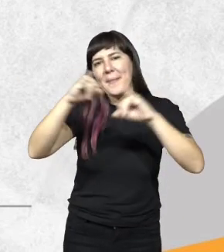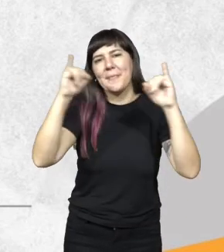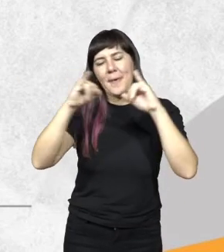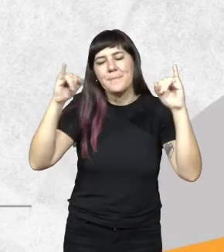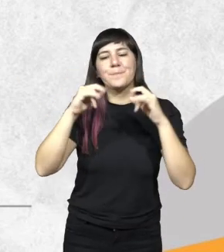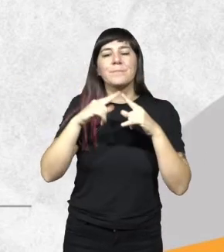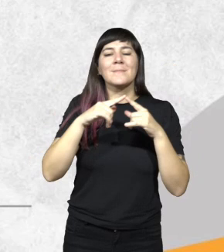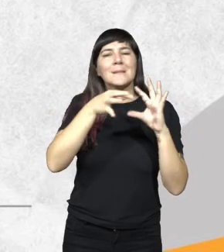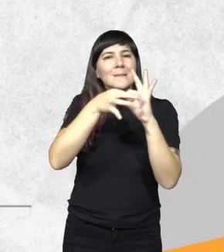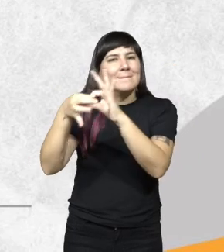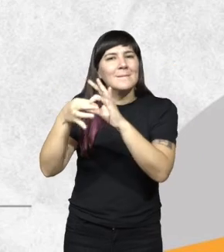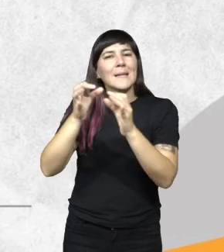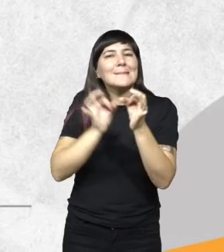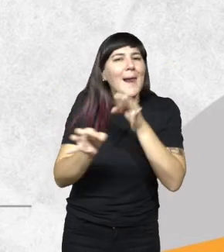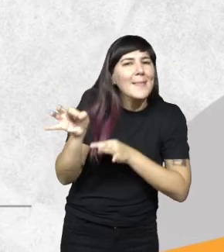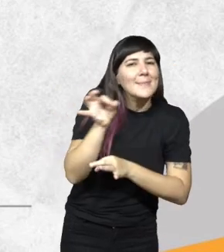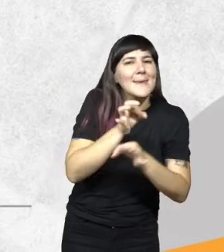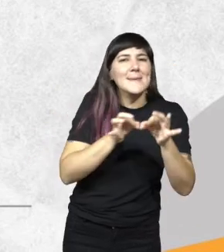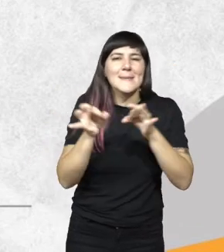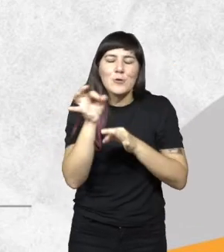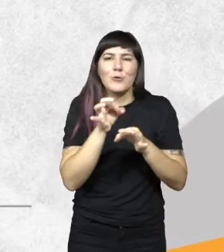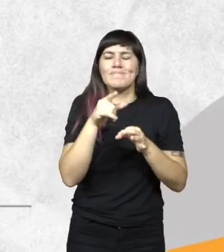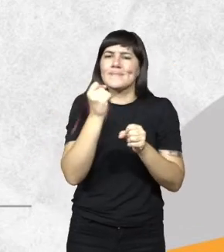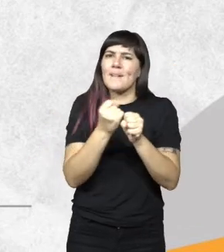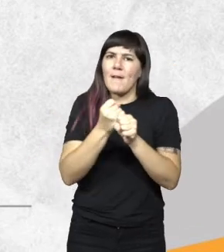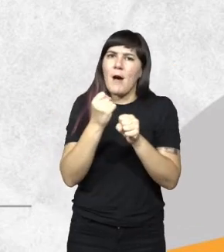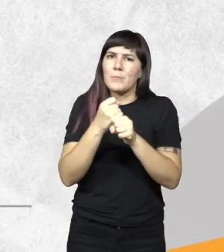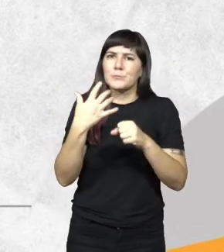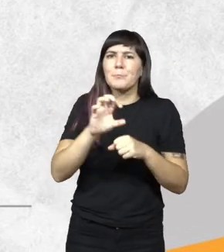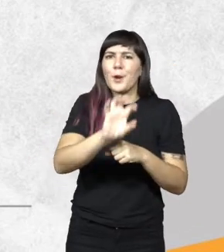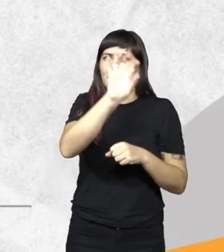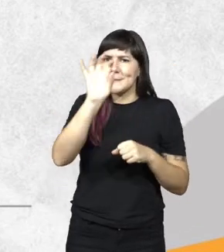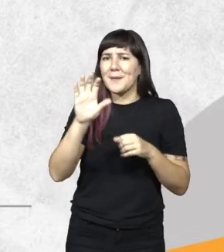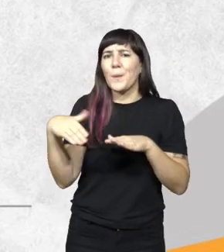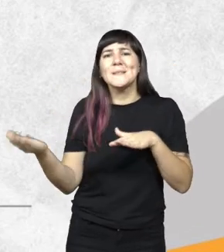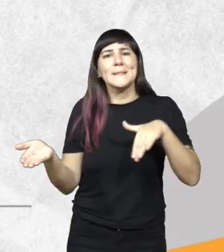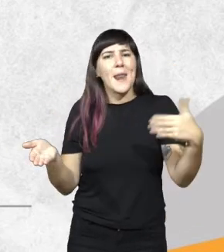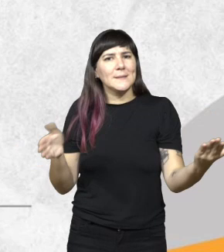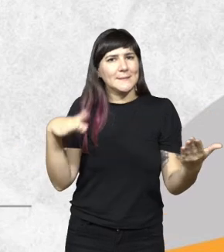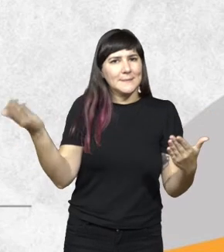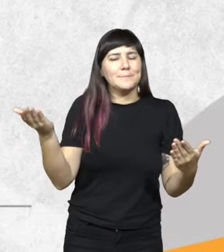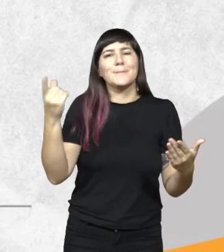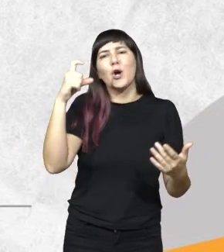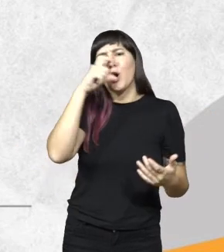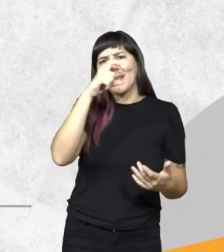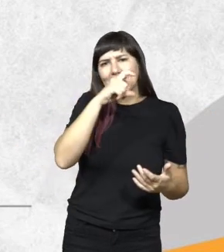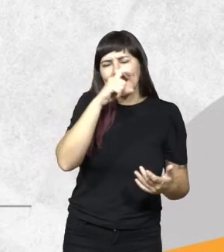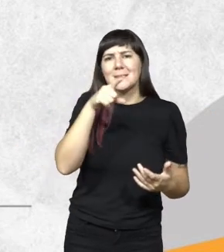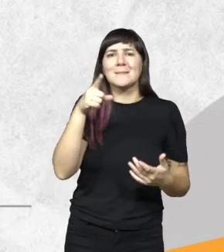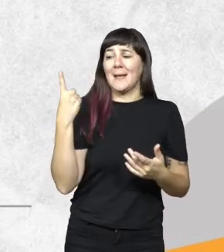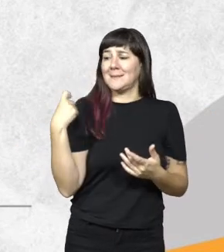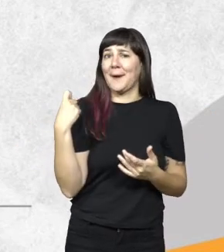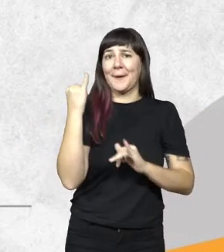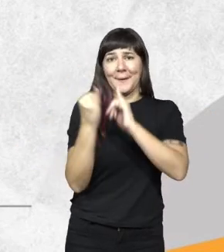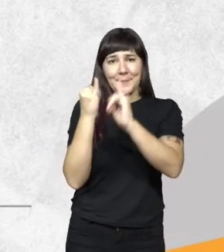estratégicas nosotros trabajamos mucho con las provincias que somos vecinas está Corriente que participó ayer